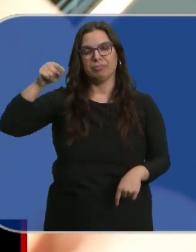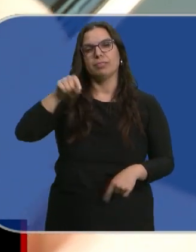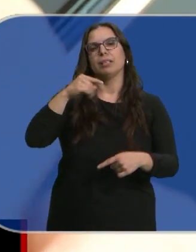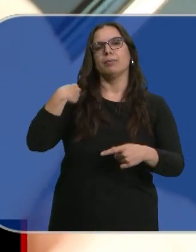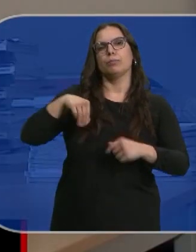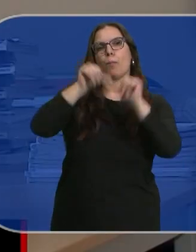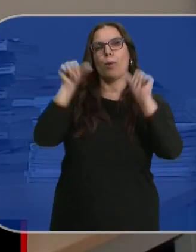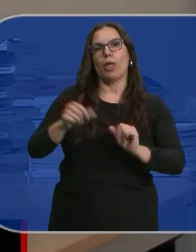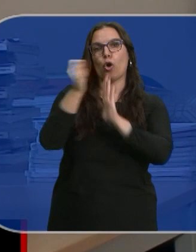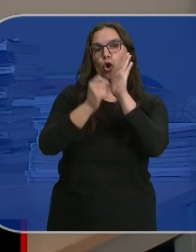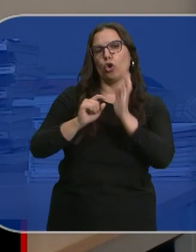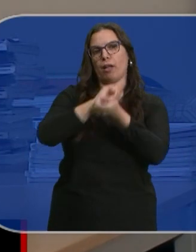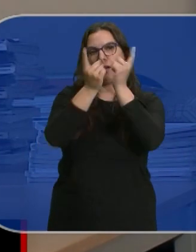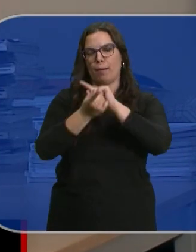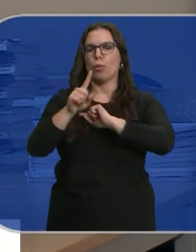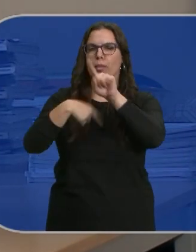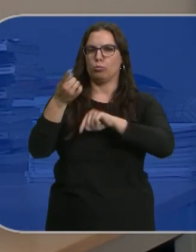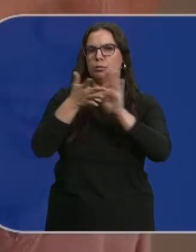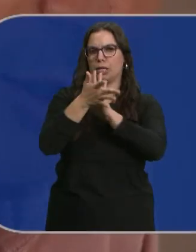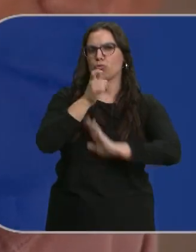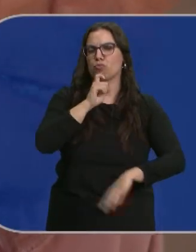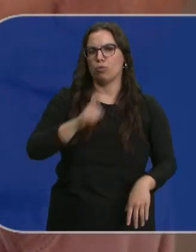cambios en el modelo de calificación. Luego lo vemos.